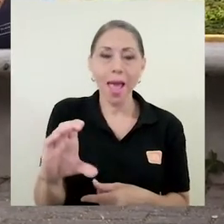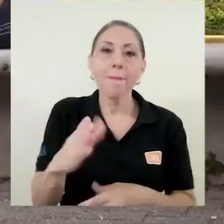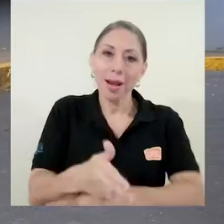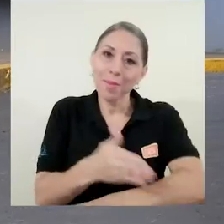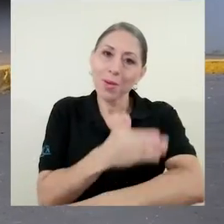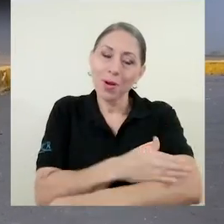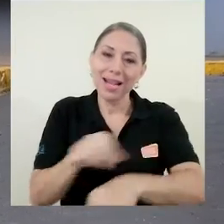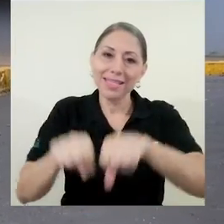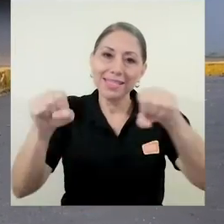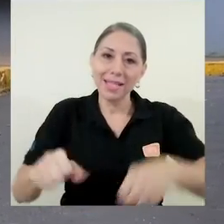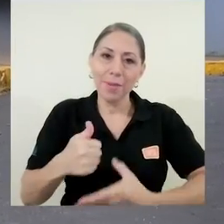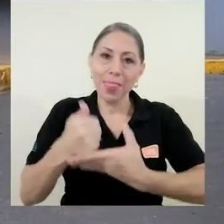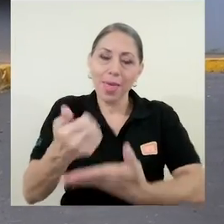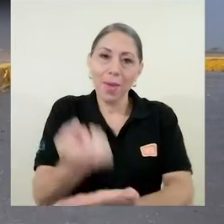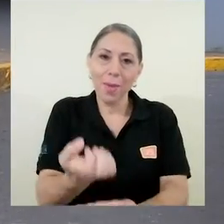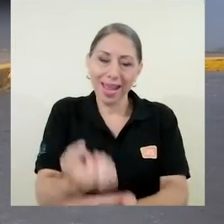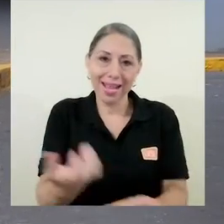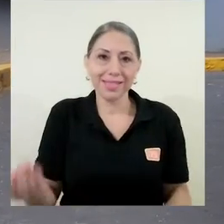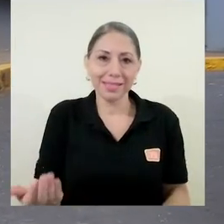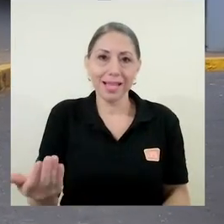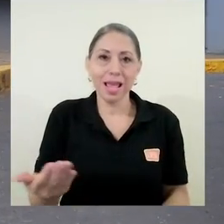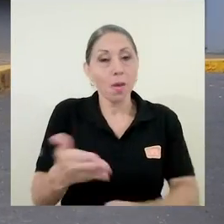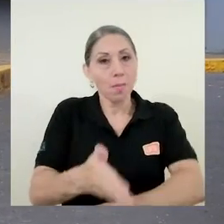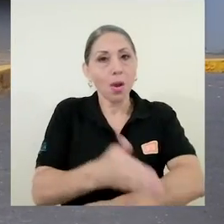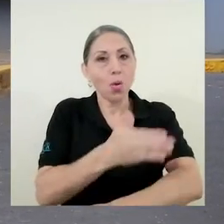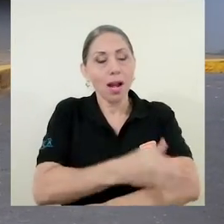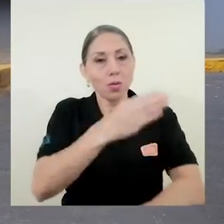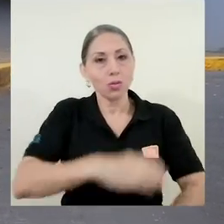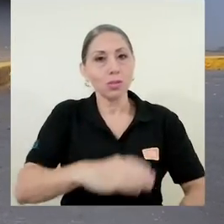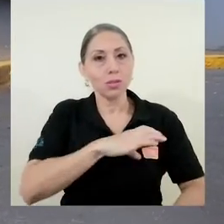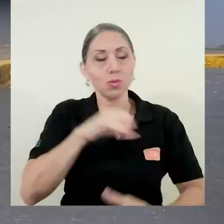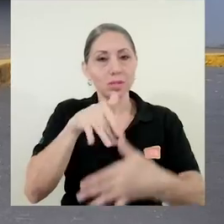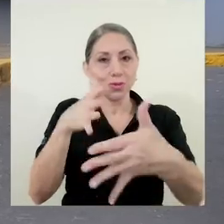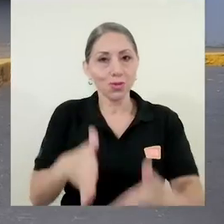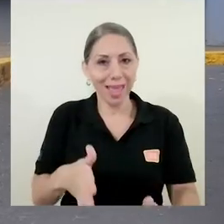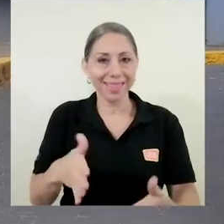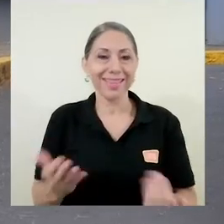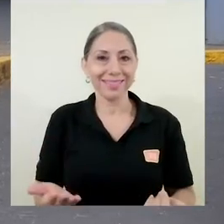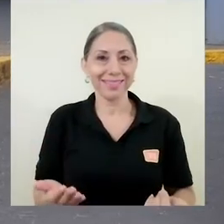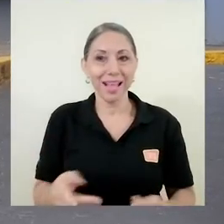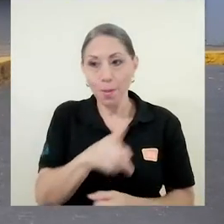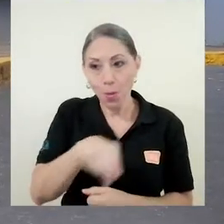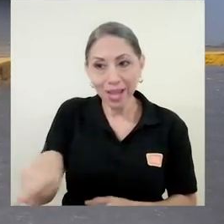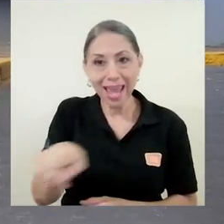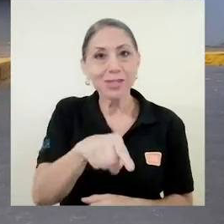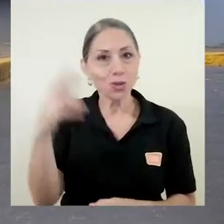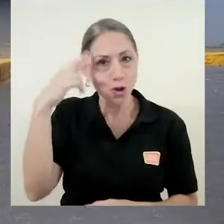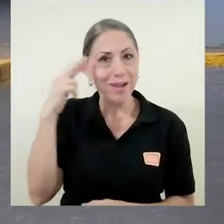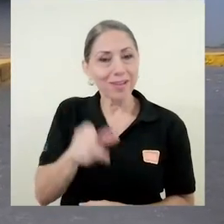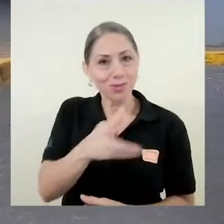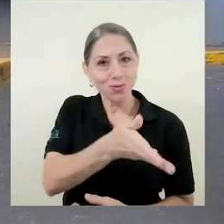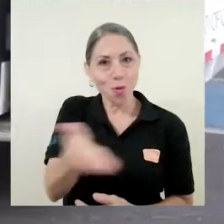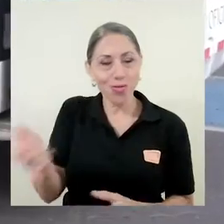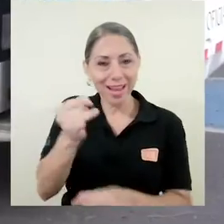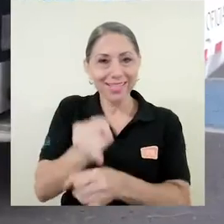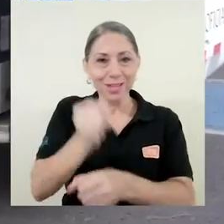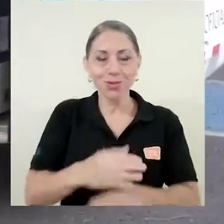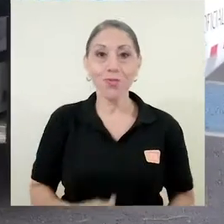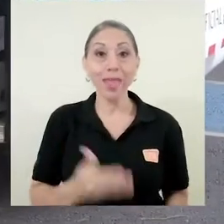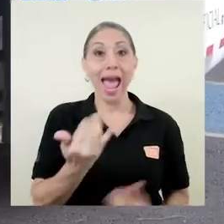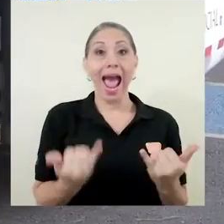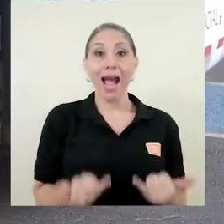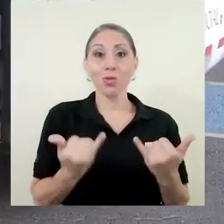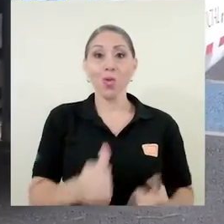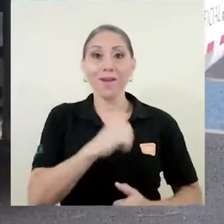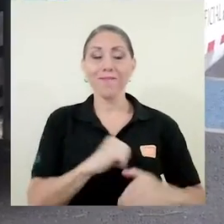condiciones de nuestras y nuestros estudiantes, que además de eso es evidente que son la razón de ser de la institución. El actual